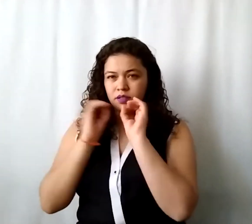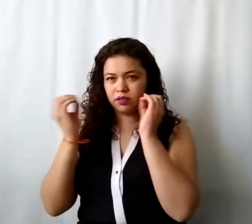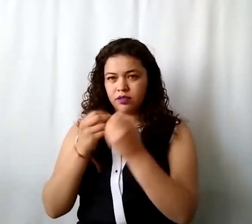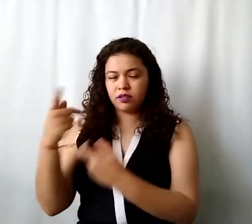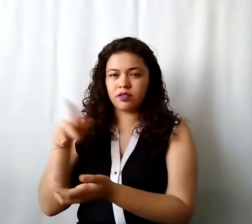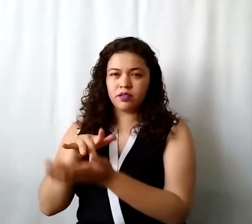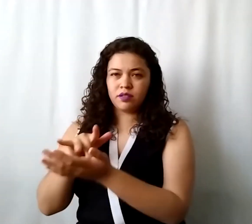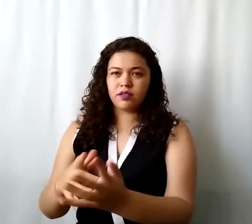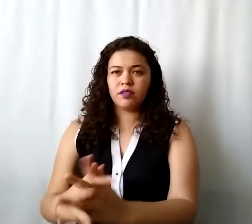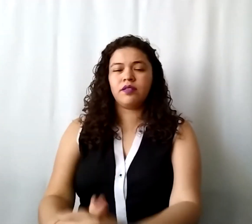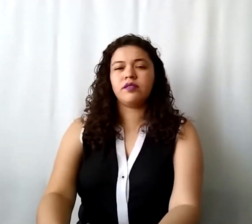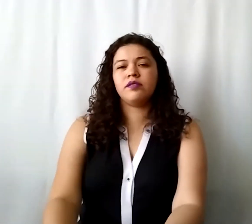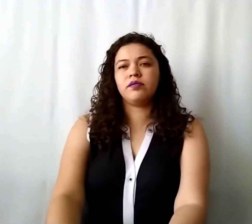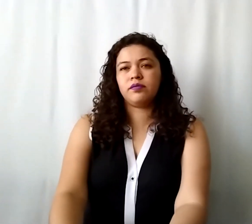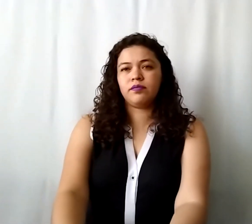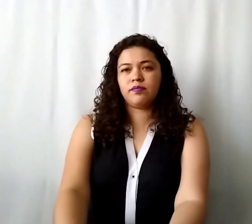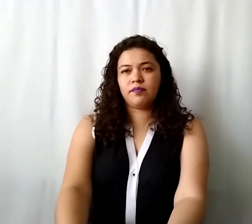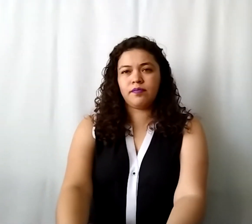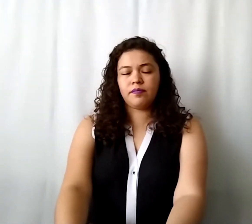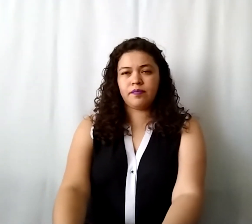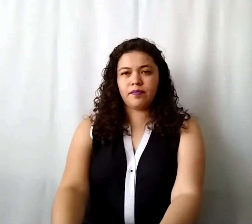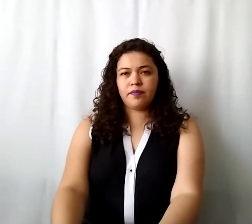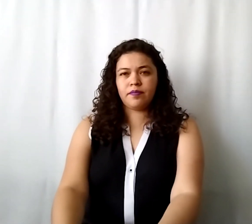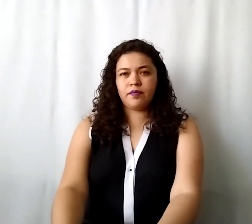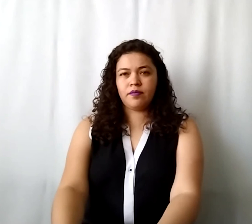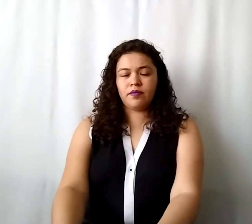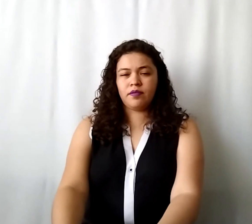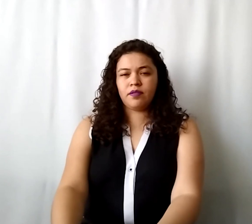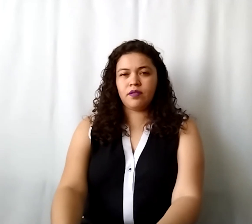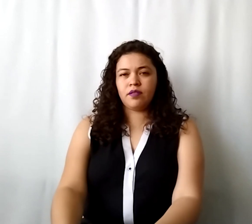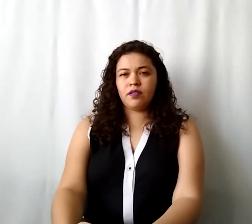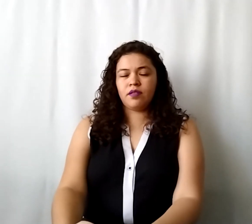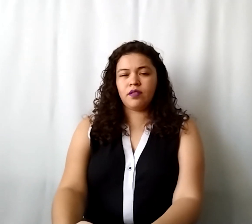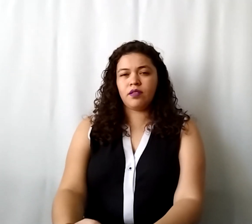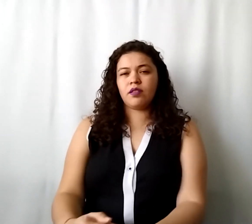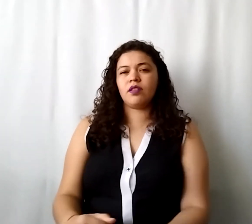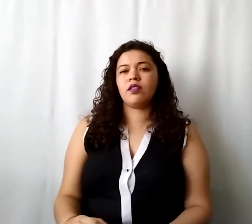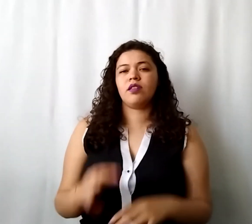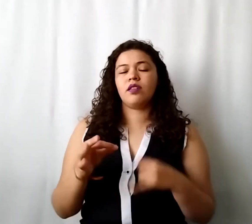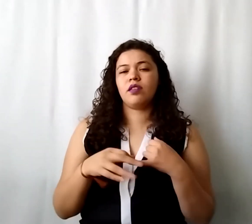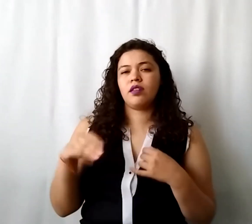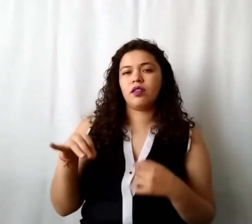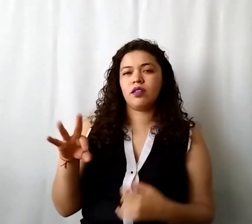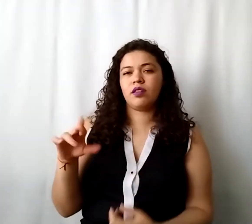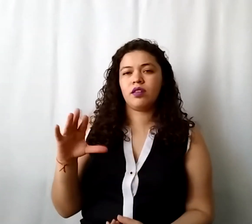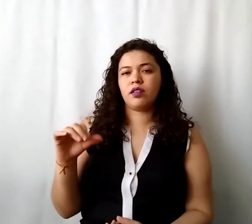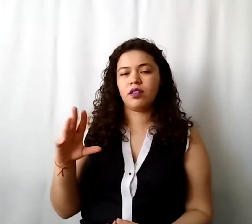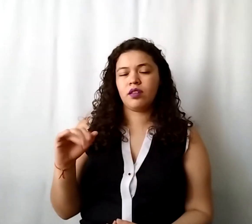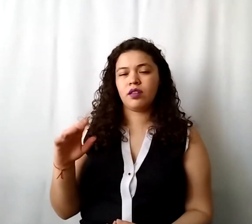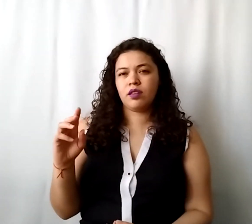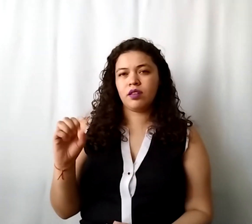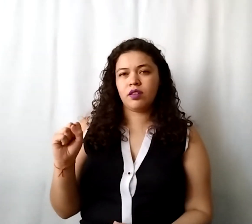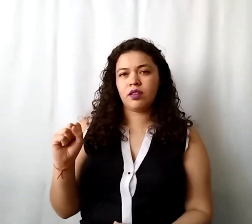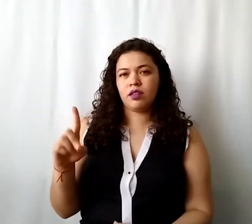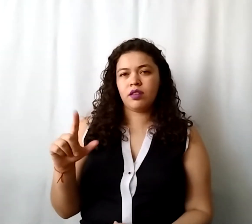apoyan gracias a ti y por último María del Carmen Vega Silva dice quisiera